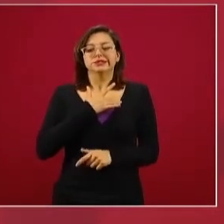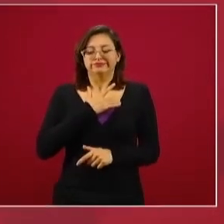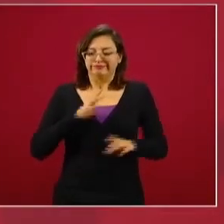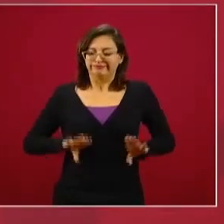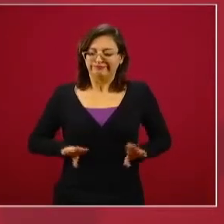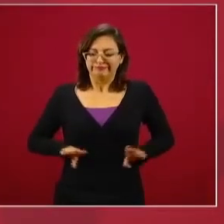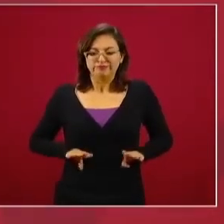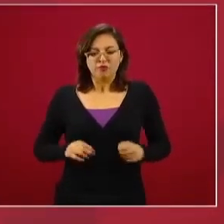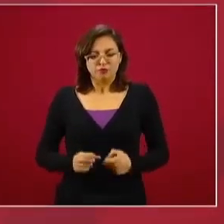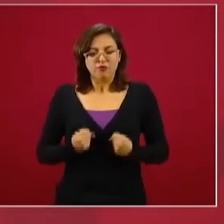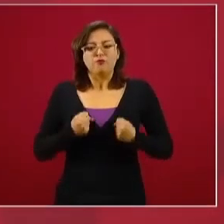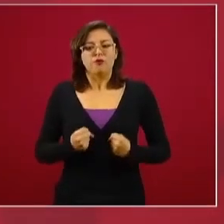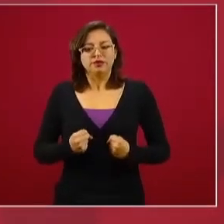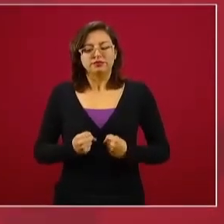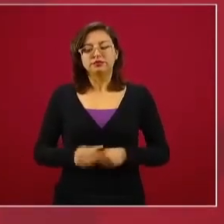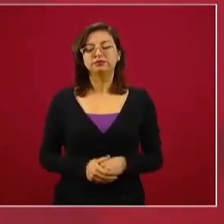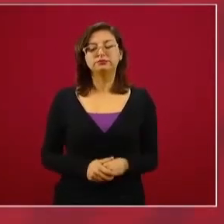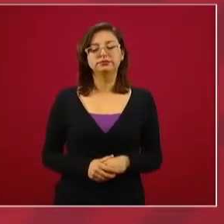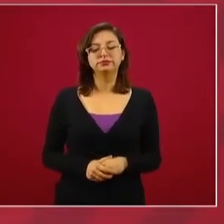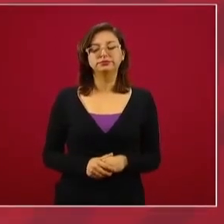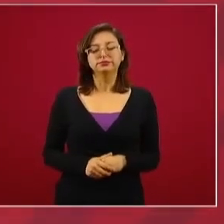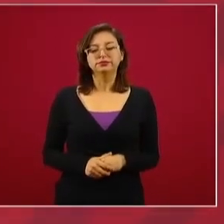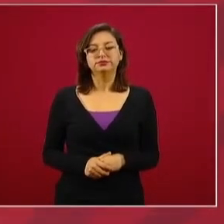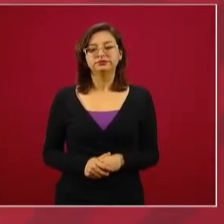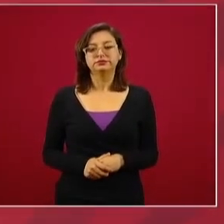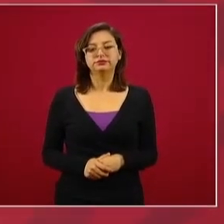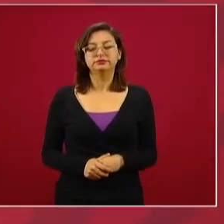Vamos a seguir informando.